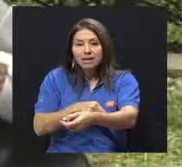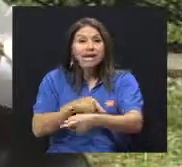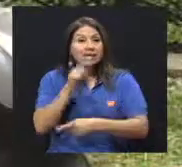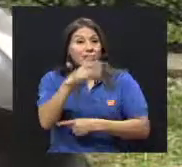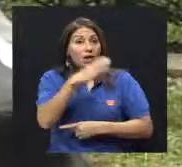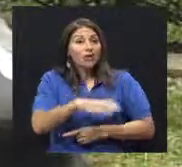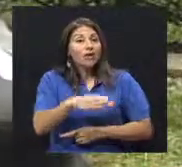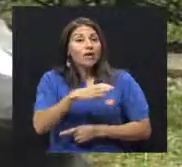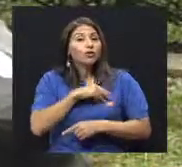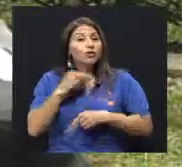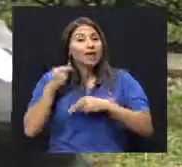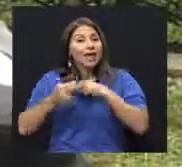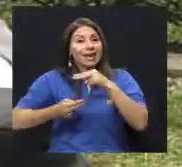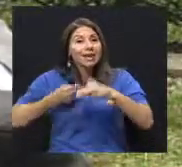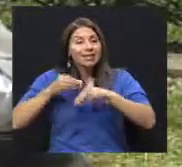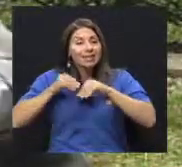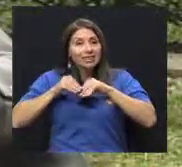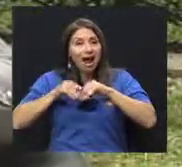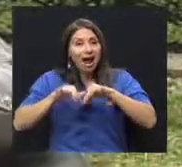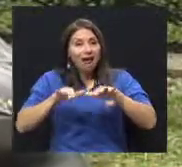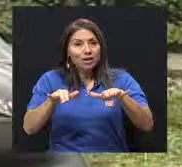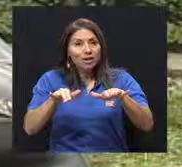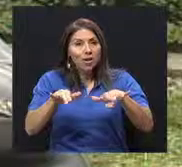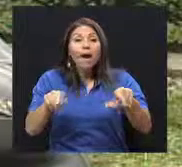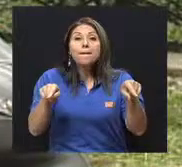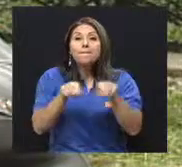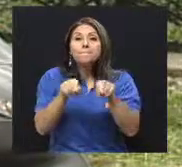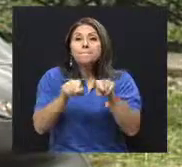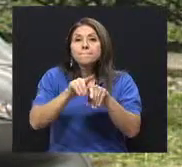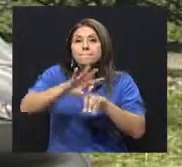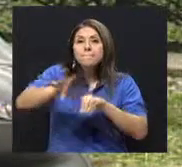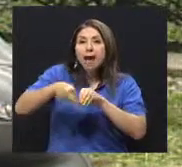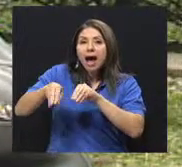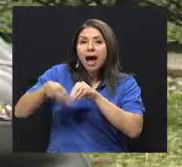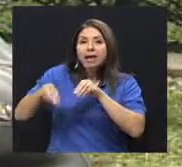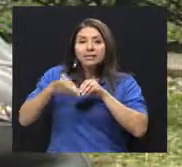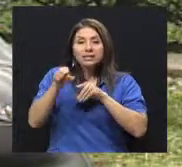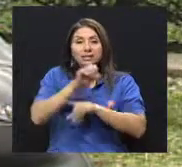todo esto es el factor herencia, más factores del medio ambiente.